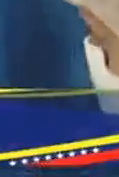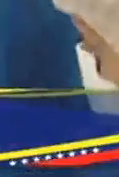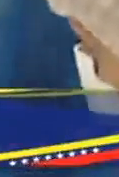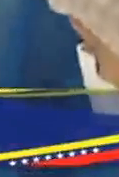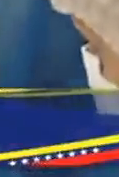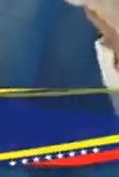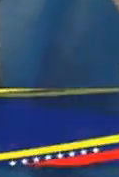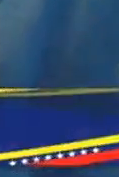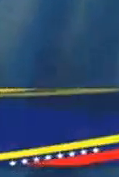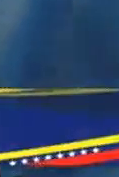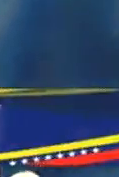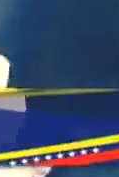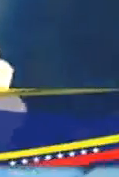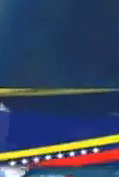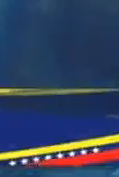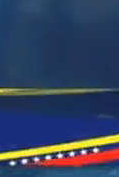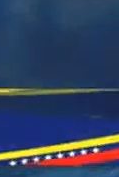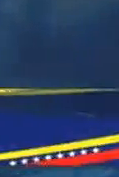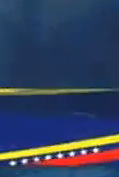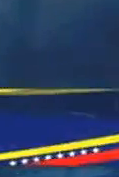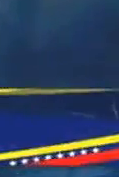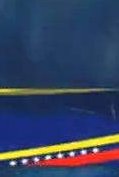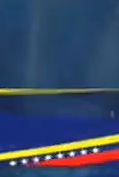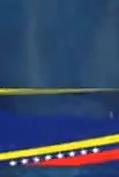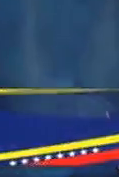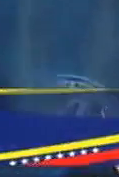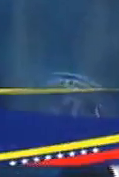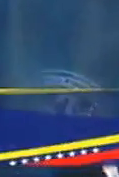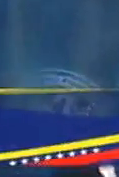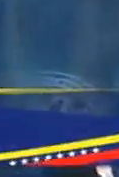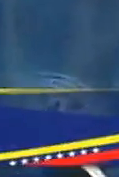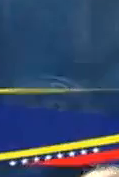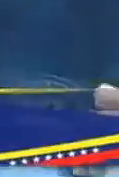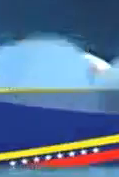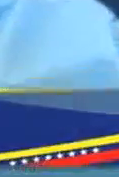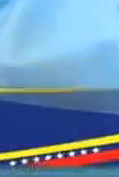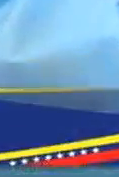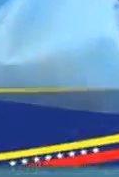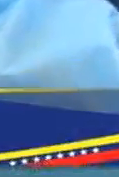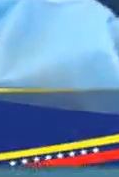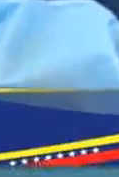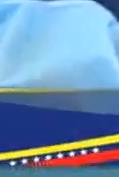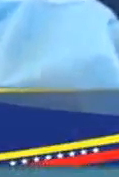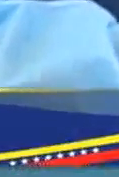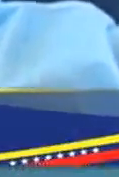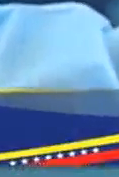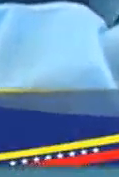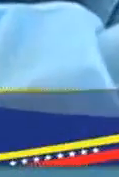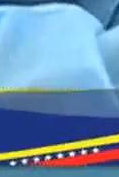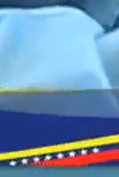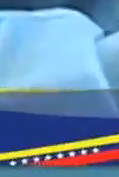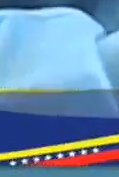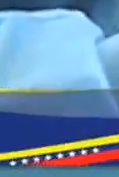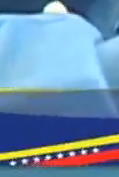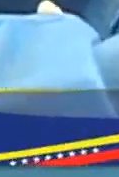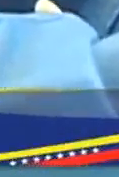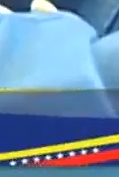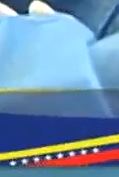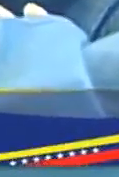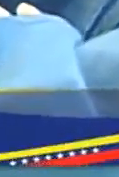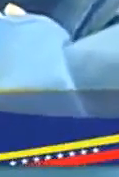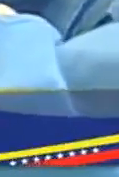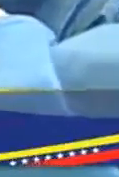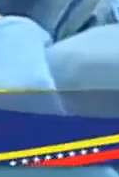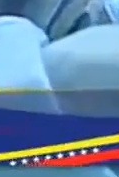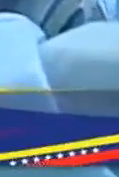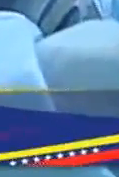pedagógicos esos procesos pedagógicos que tienen una integración desde lo cultural lo científico y lo histórico que es el